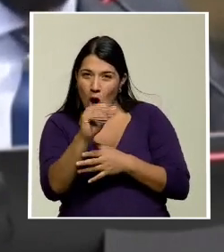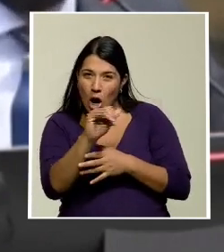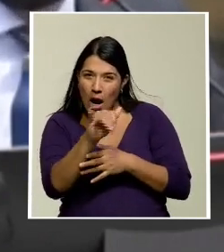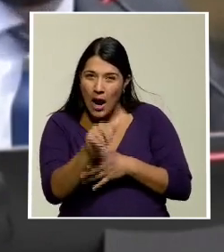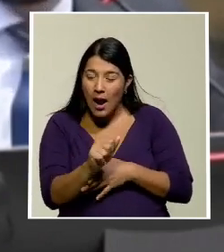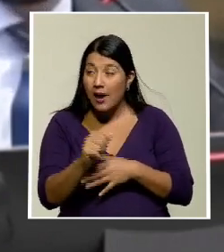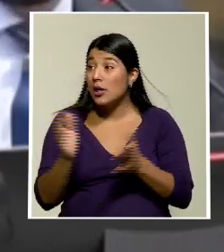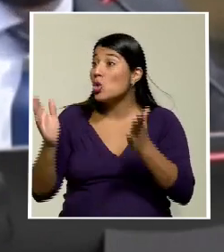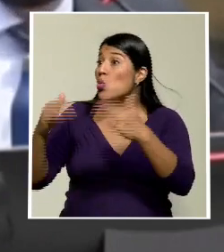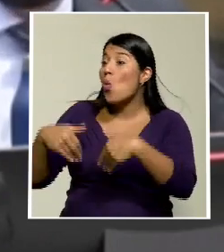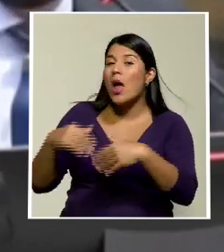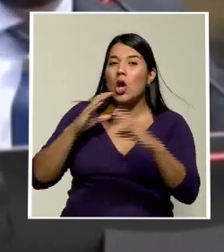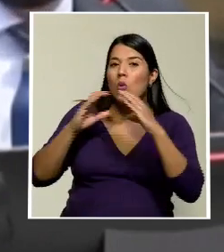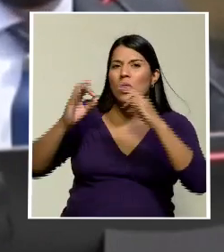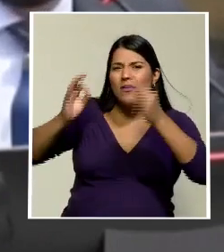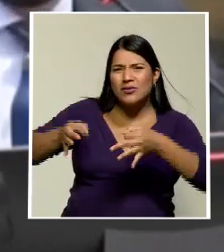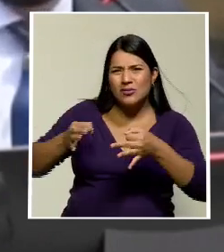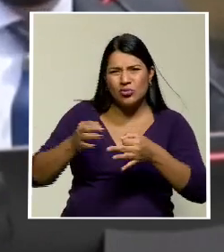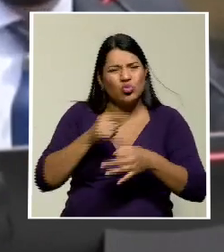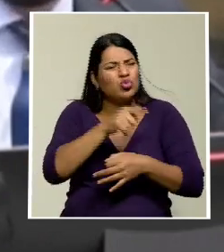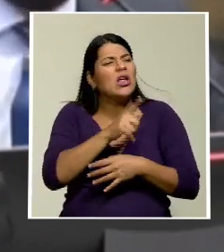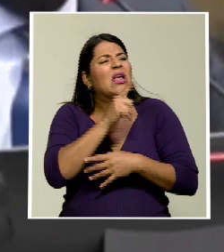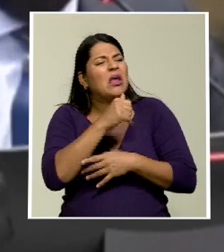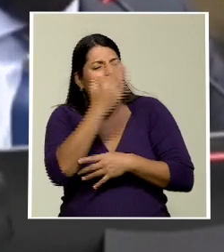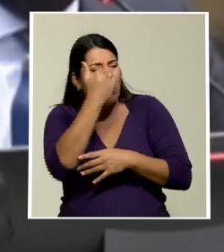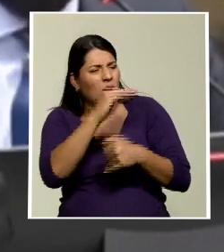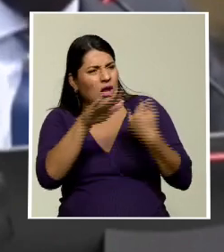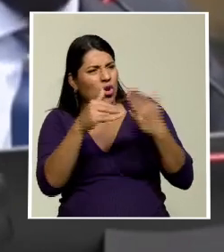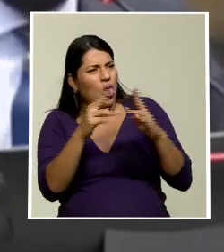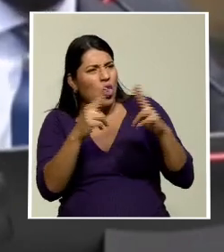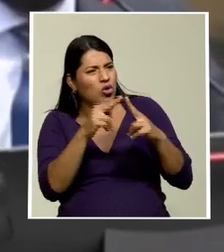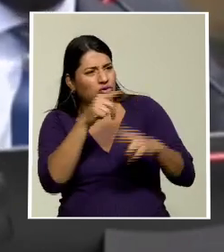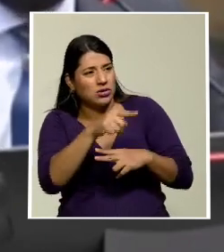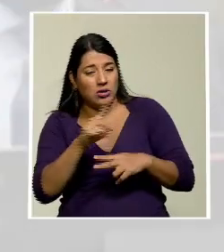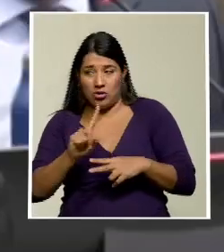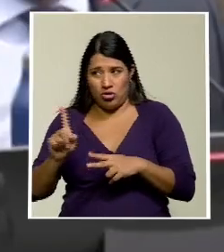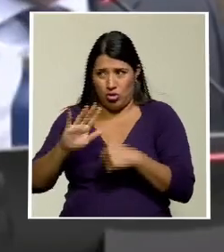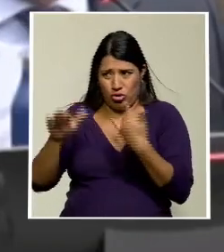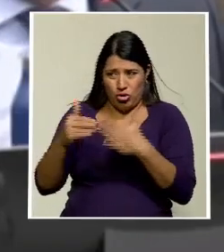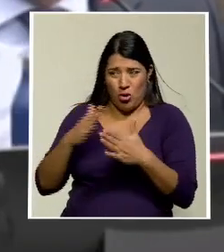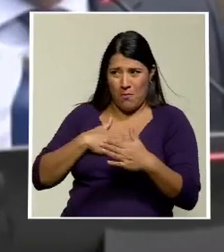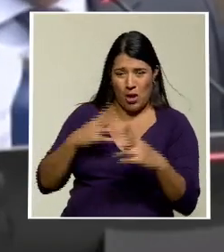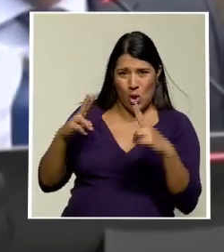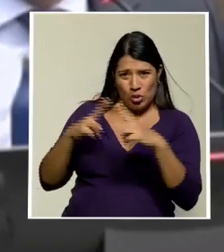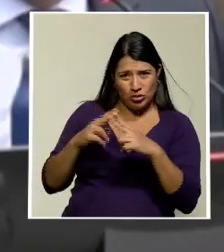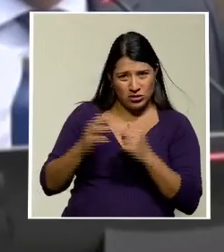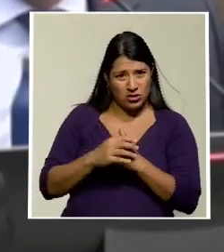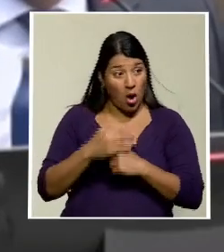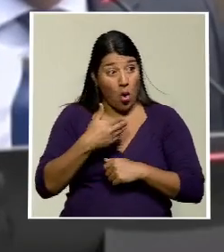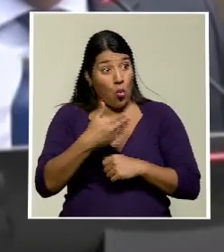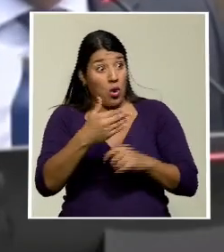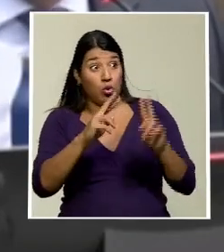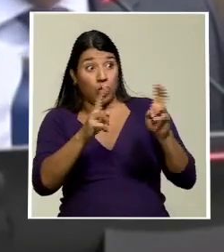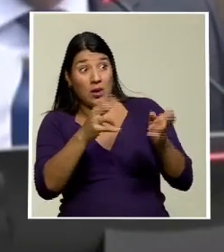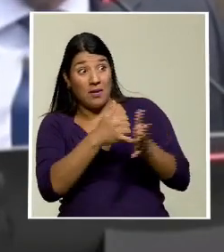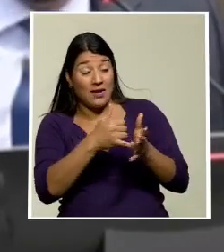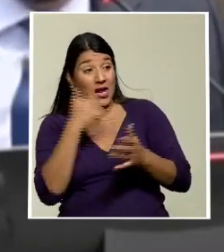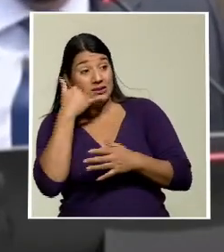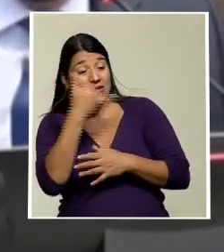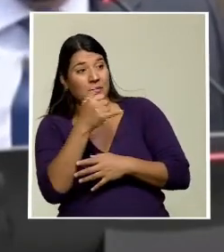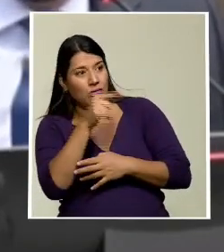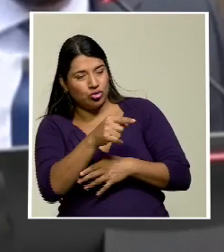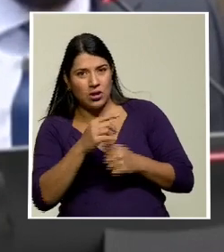¿Quién era usted que todo el mundo lo conocía? No, no, no todo el mundo me conocía. Cuando eran temas sensibles lo llamaban a usted